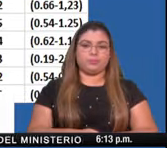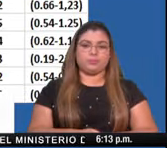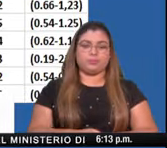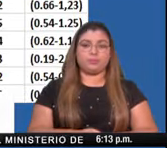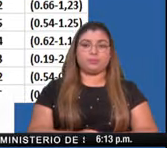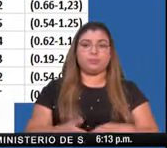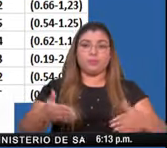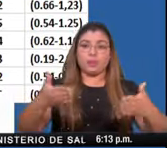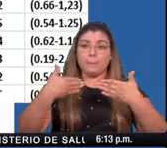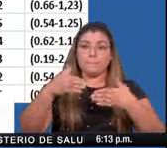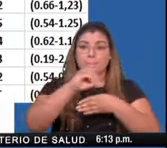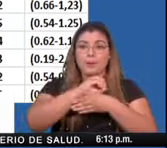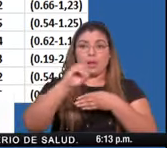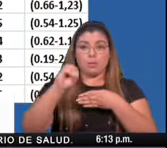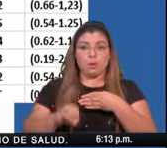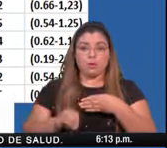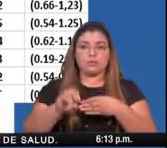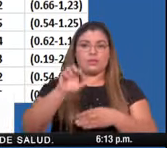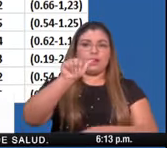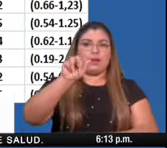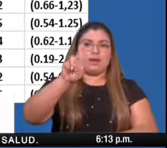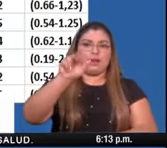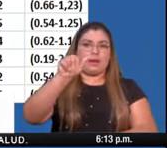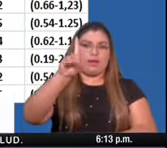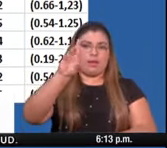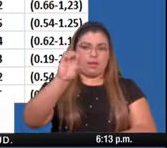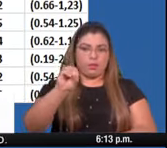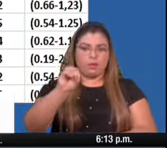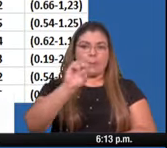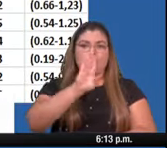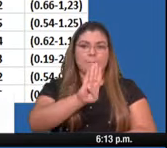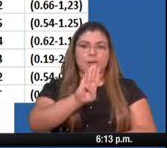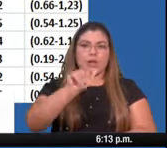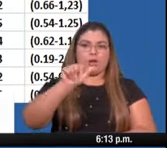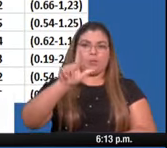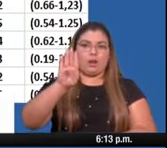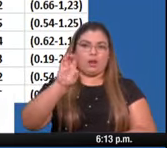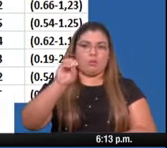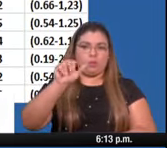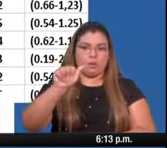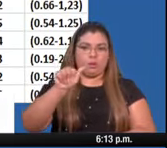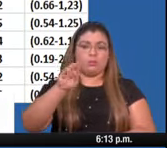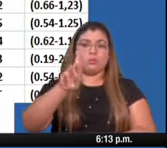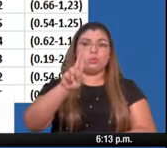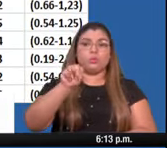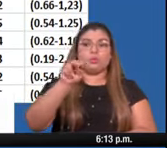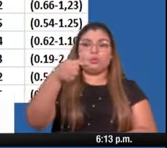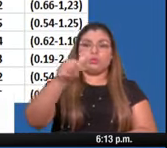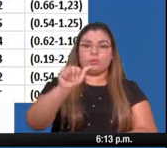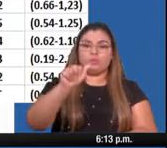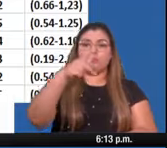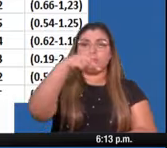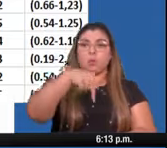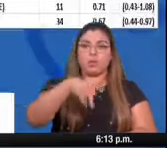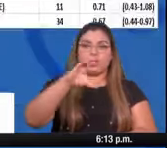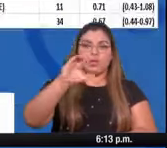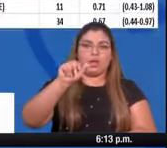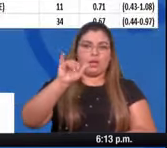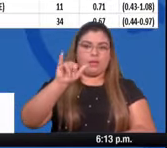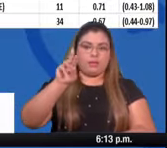Para Panamá Oeste, El Arado, Barrio Balboa, Burunga, Puerto Caimito.